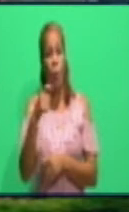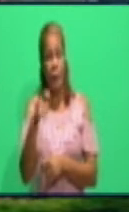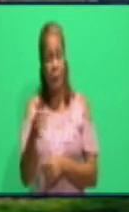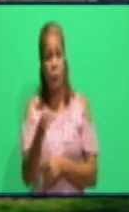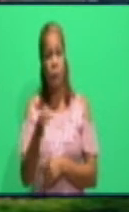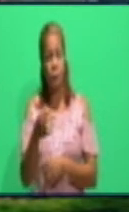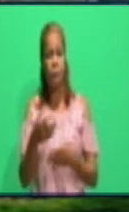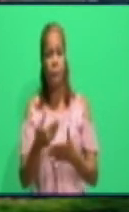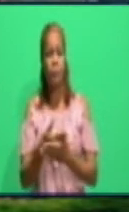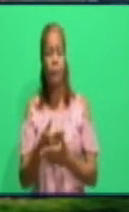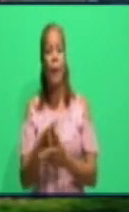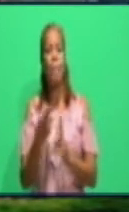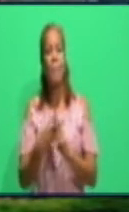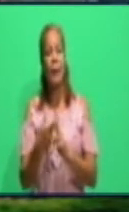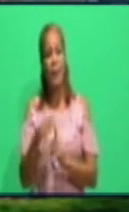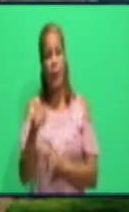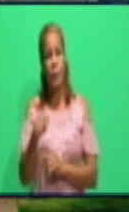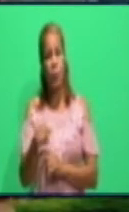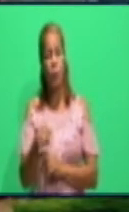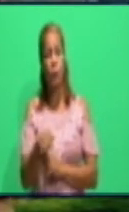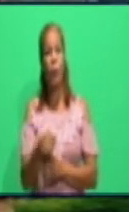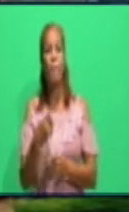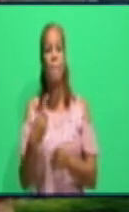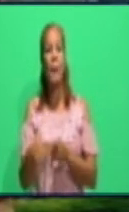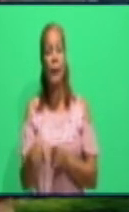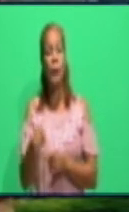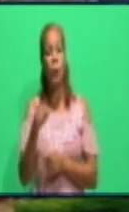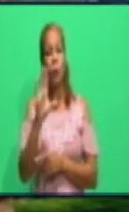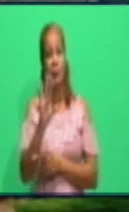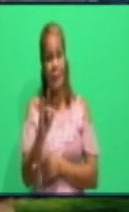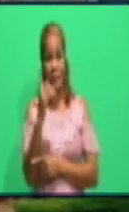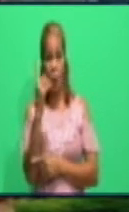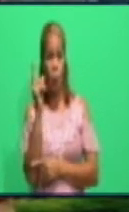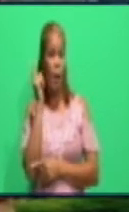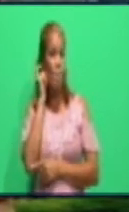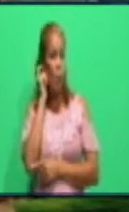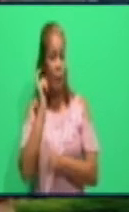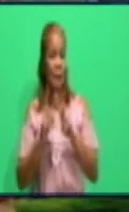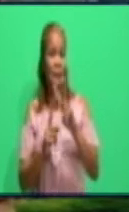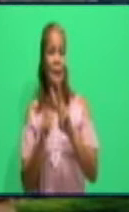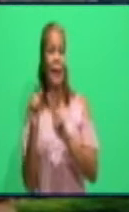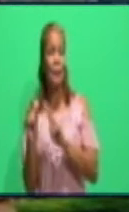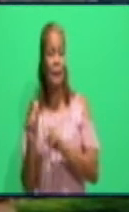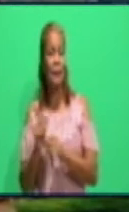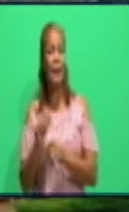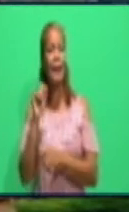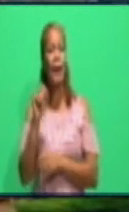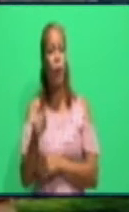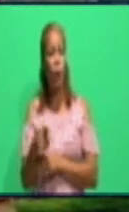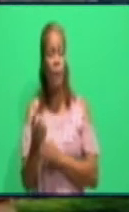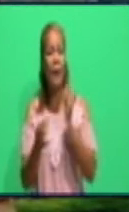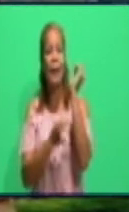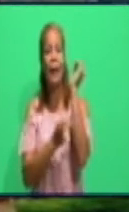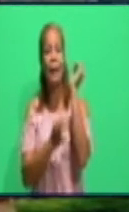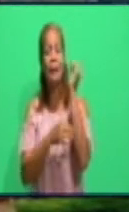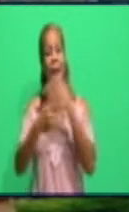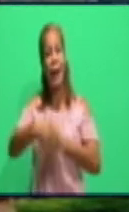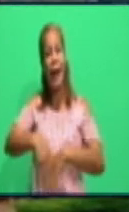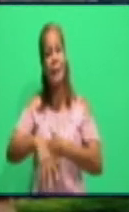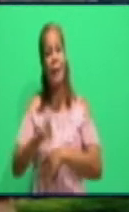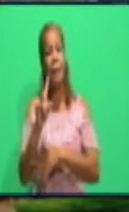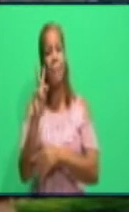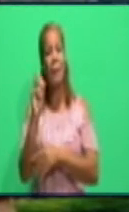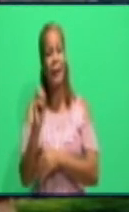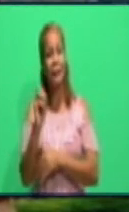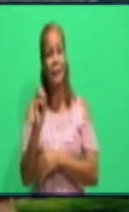Rosa la Bayamesa con estas violaciones, pero Denny dice una televidente que compra en la carnicería de calle 20 de Ciro Redondo